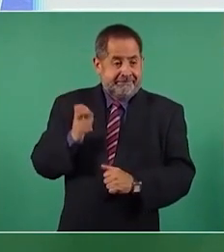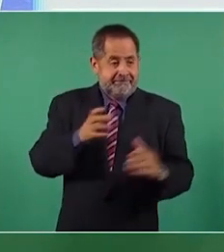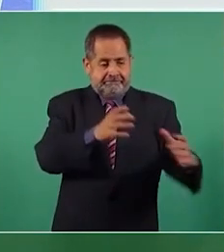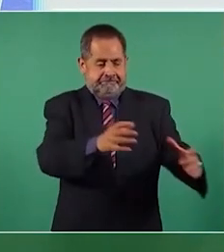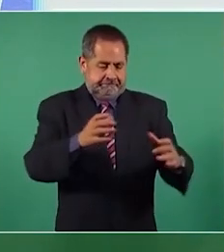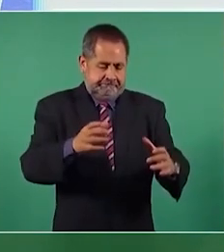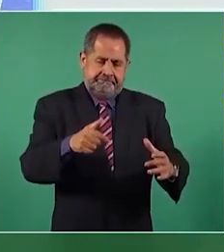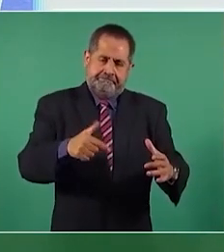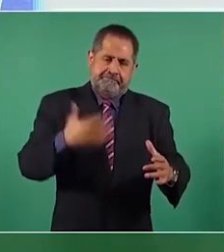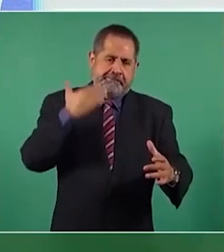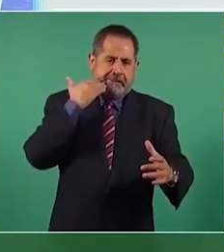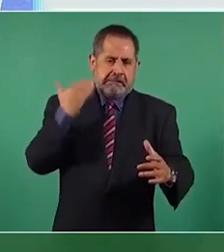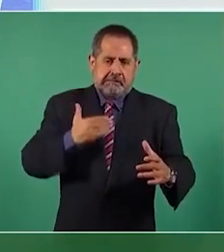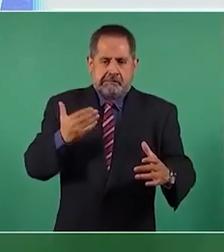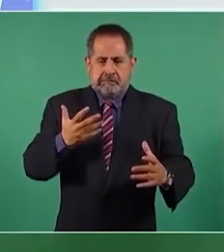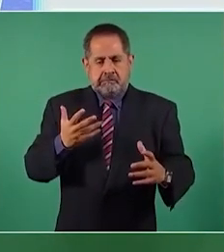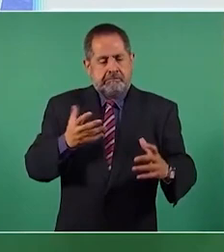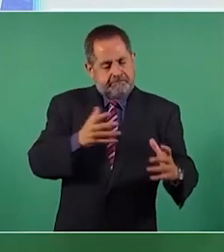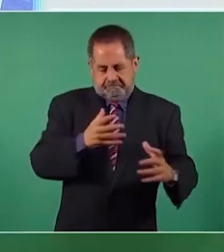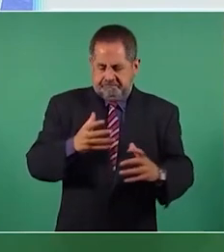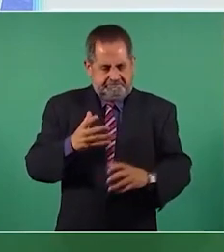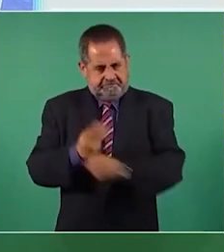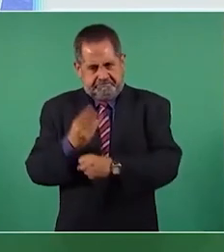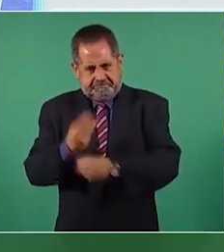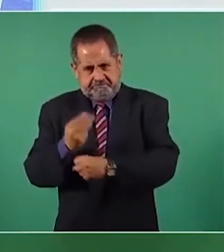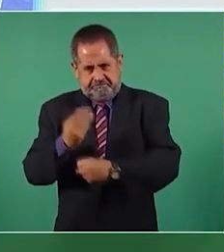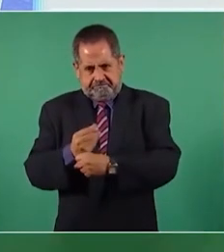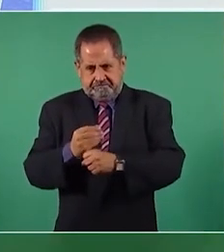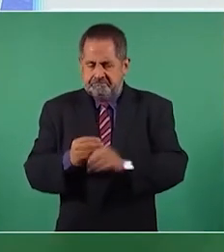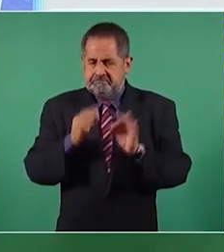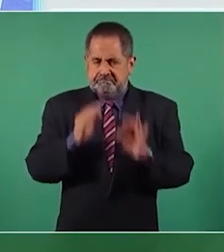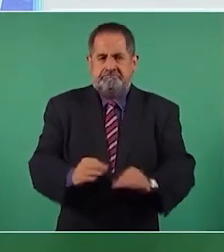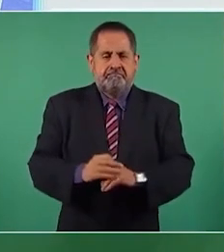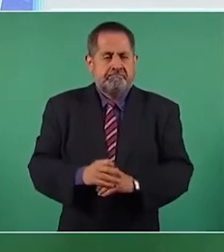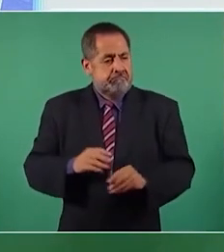los cilindros, estos son los que estamos entregando,